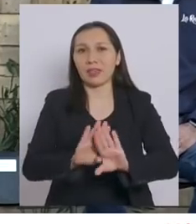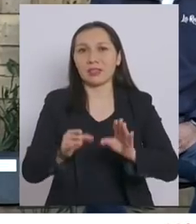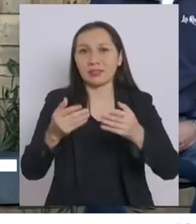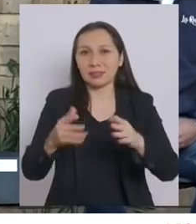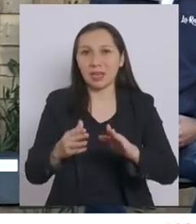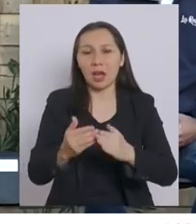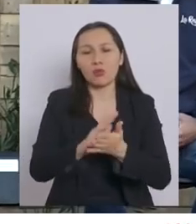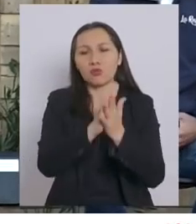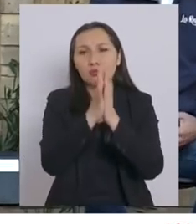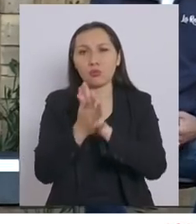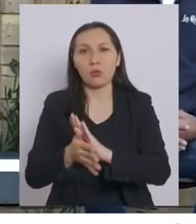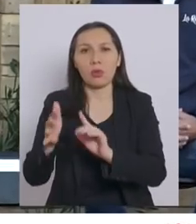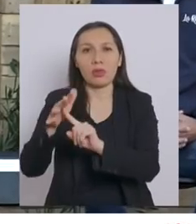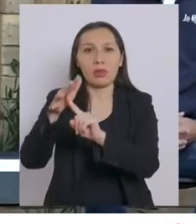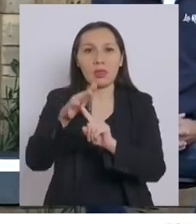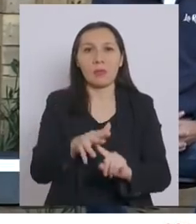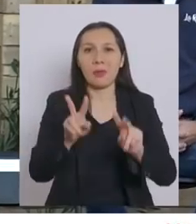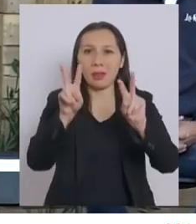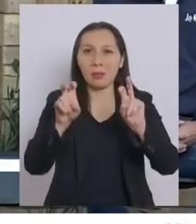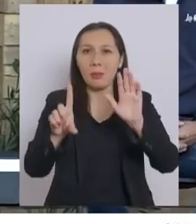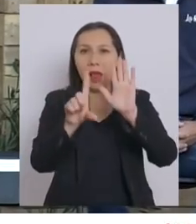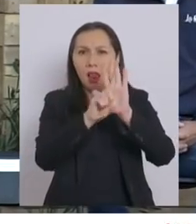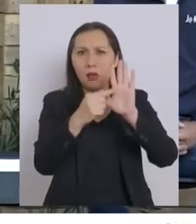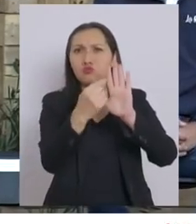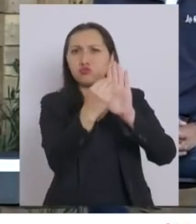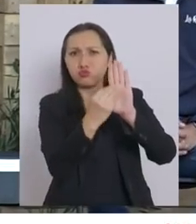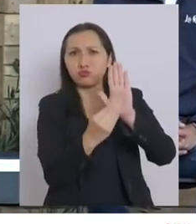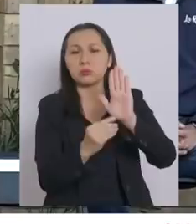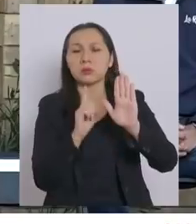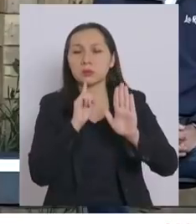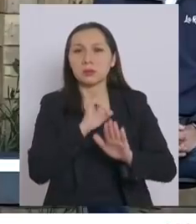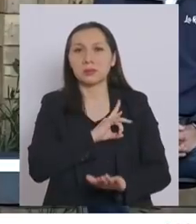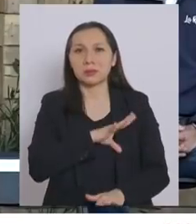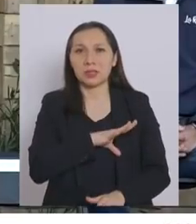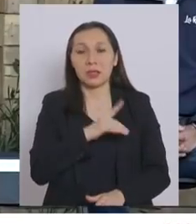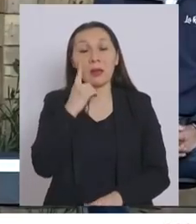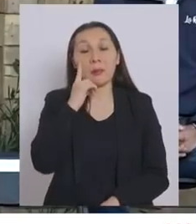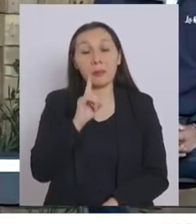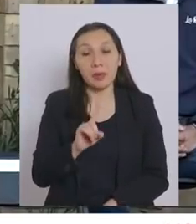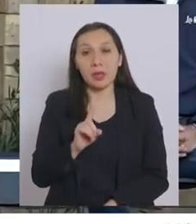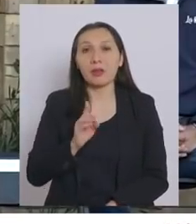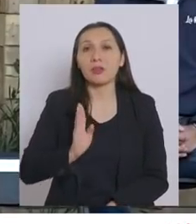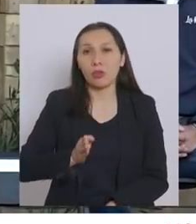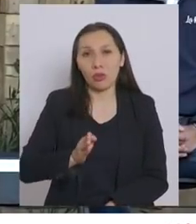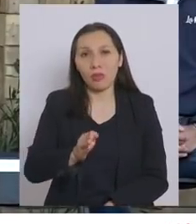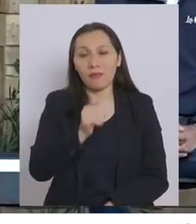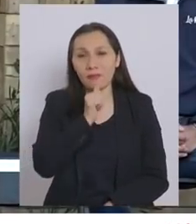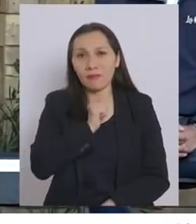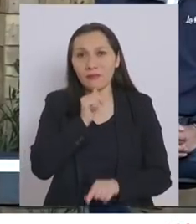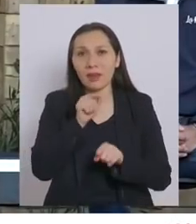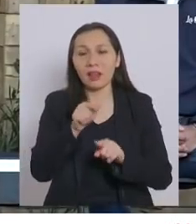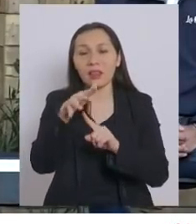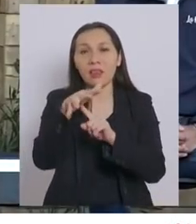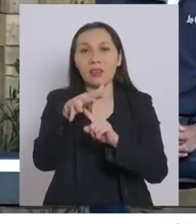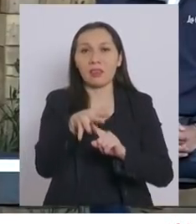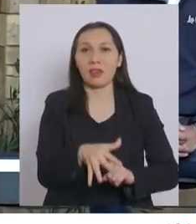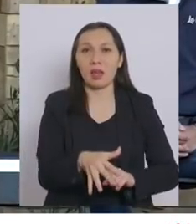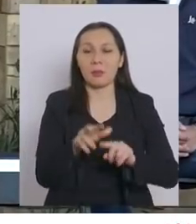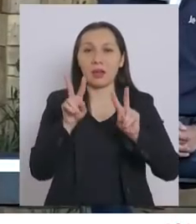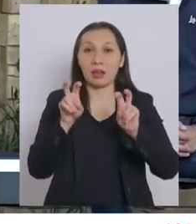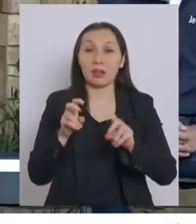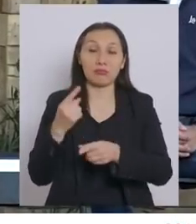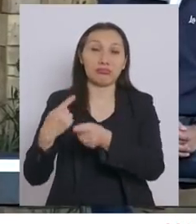todas las discriminaciones legales que todavía existen en nuestro país. Pero todavía quedan las discriminaciones